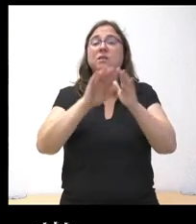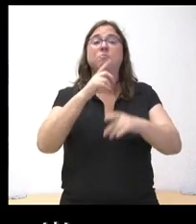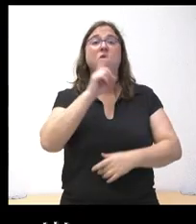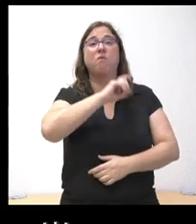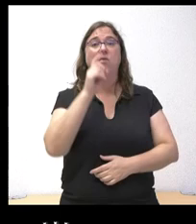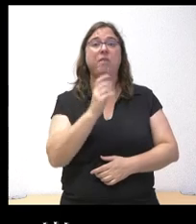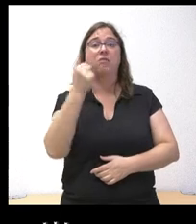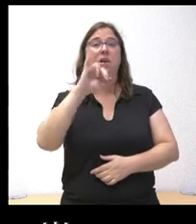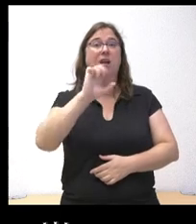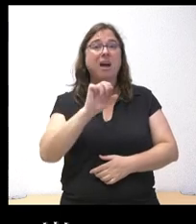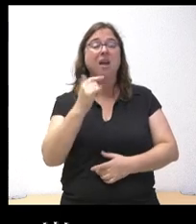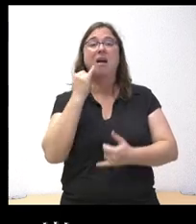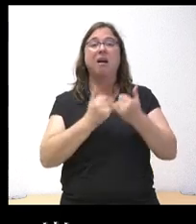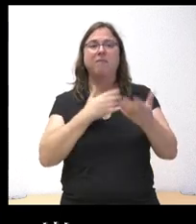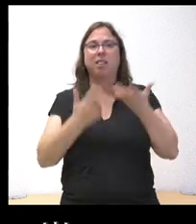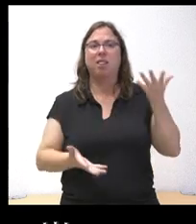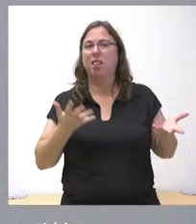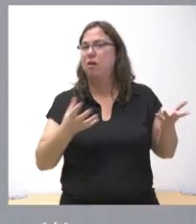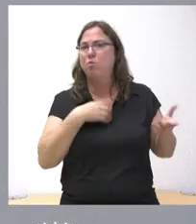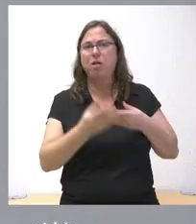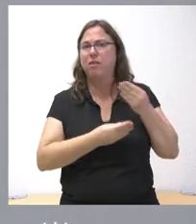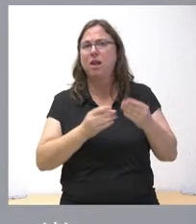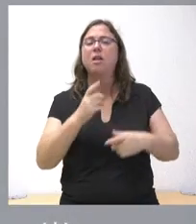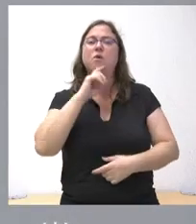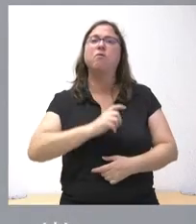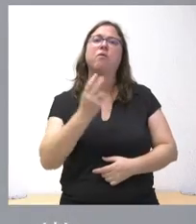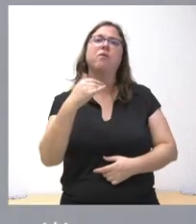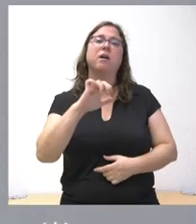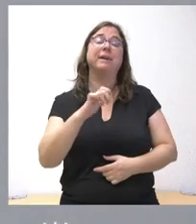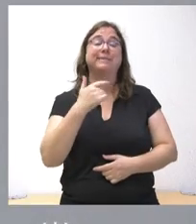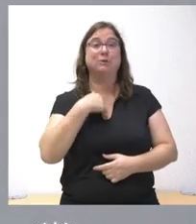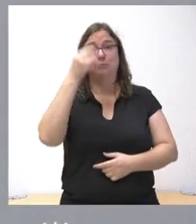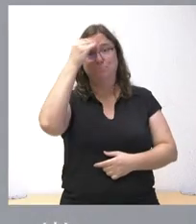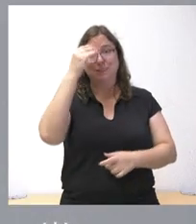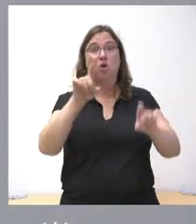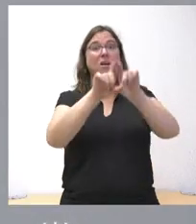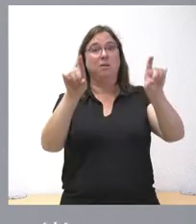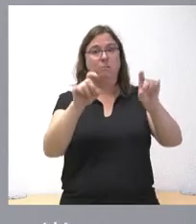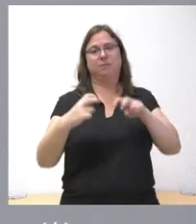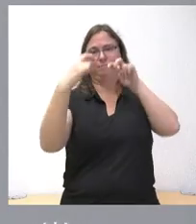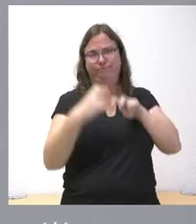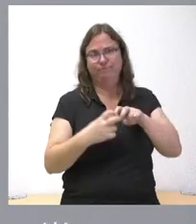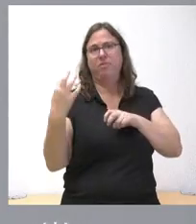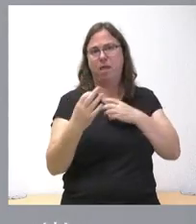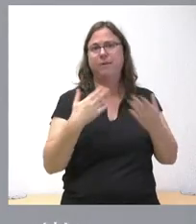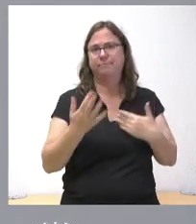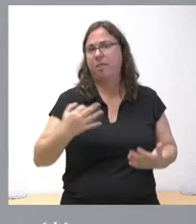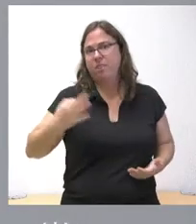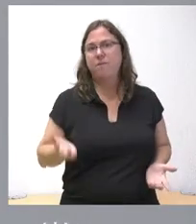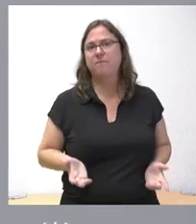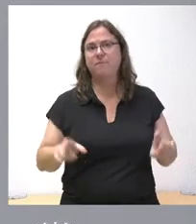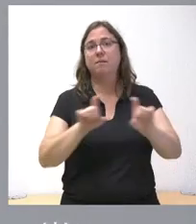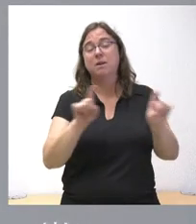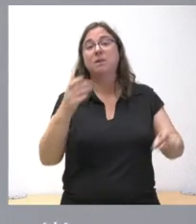tener ninguna capacidad directa de actuar en este conflicto? Pues yo creo que la empresa deberá sentarse toda vez que es